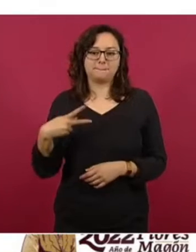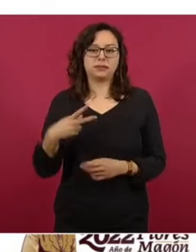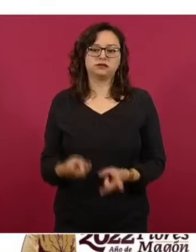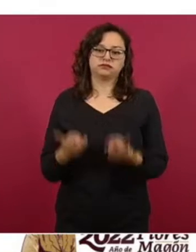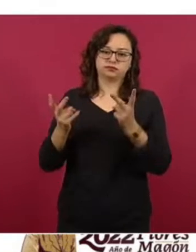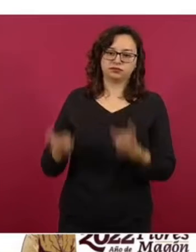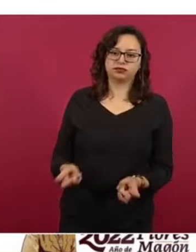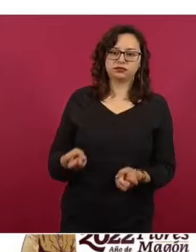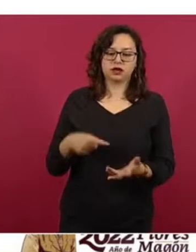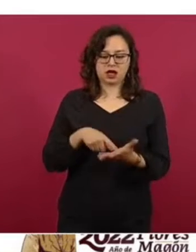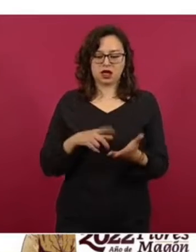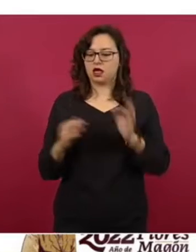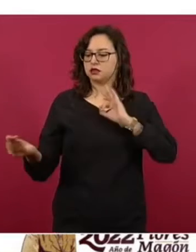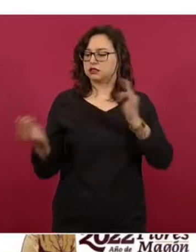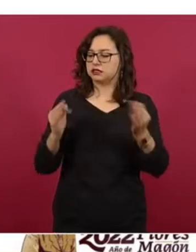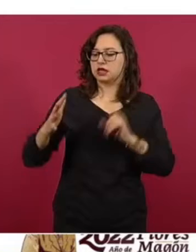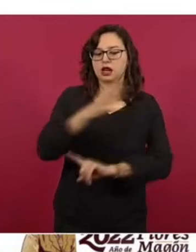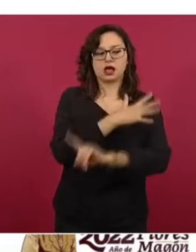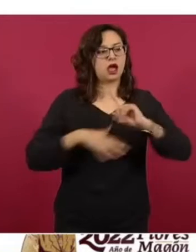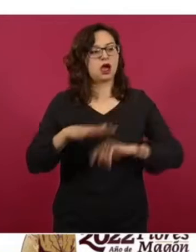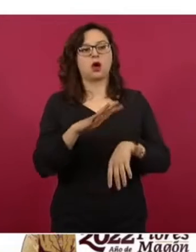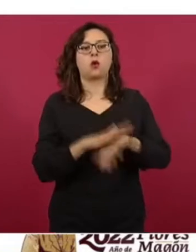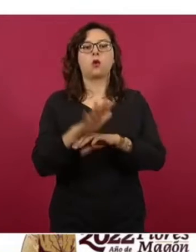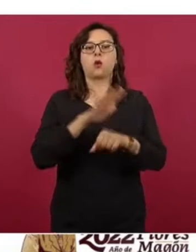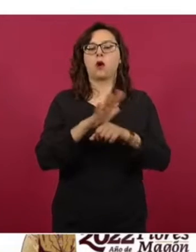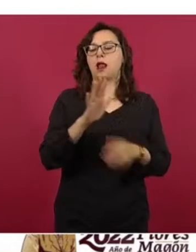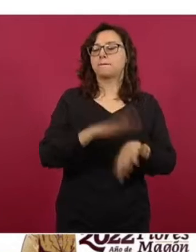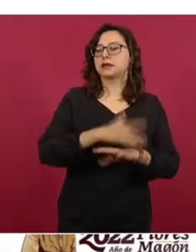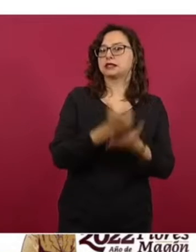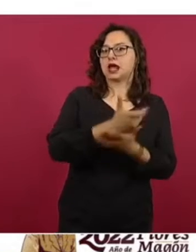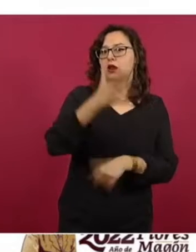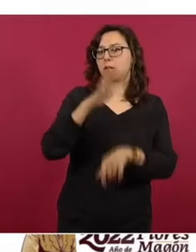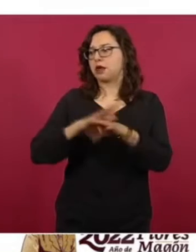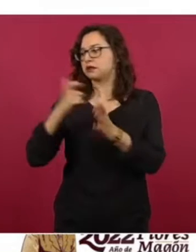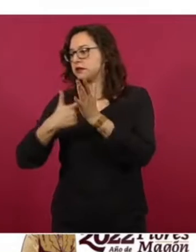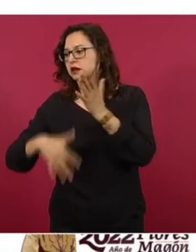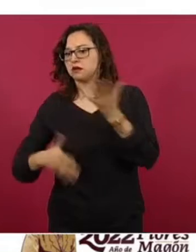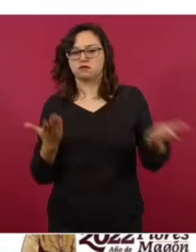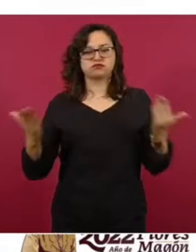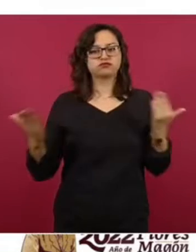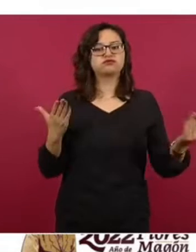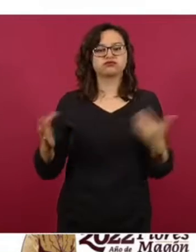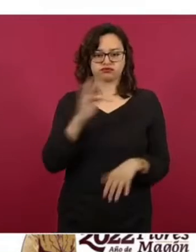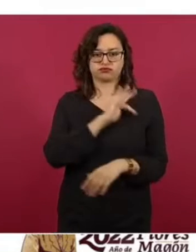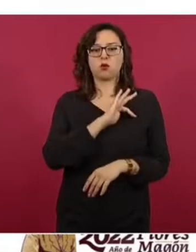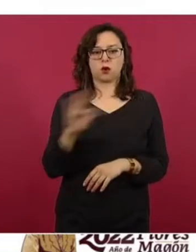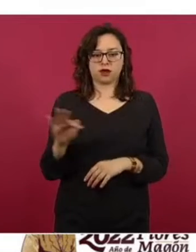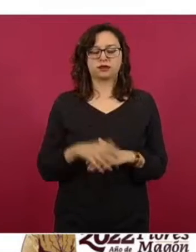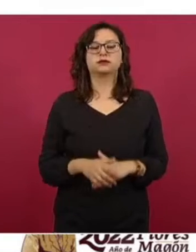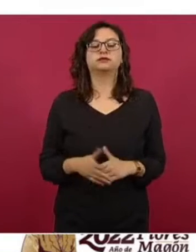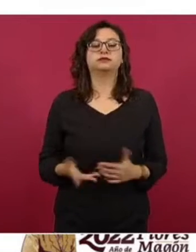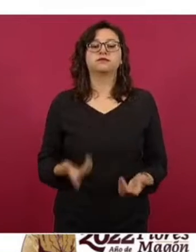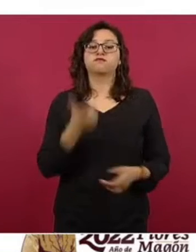en el lugar en el que viven, pero nos da una idea de cuál es el precio bajo y cuál es el precio alto para cada uno de los combustibles.